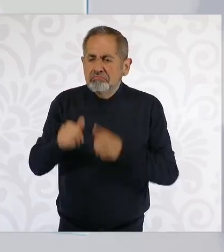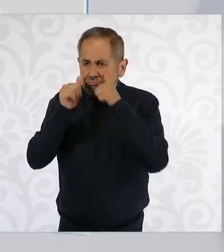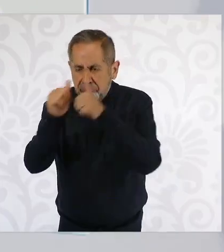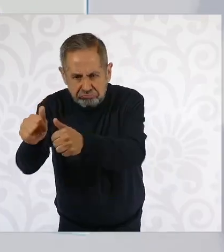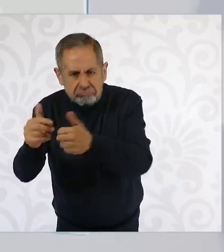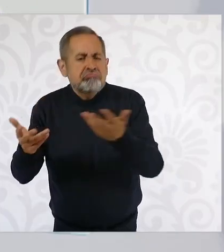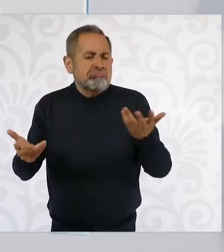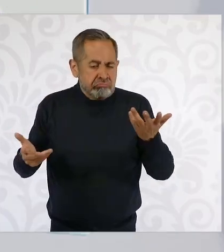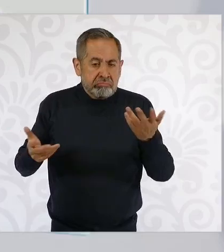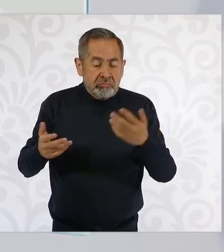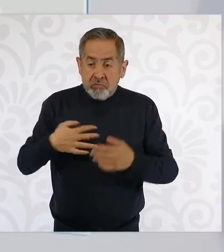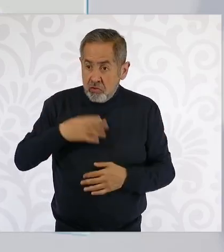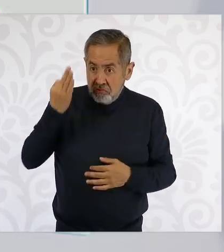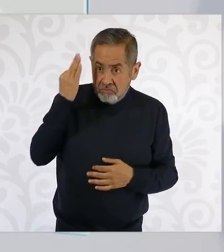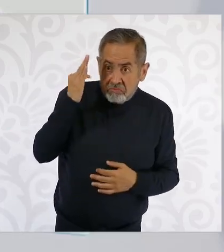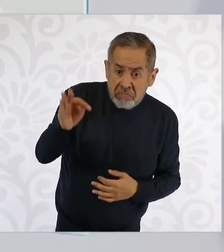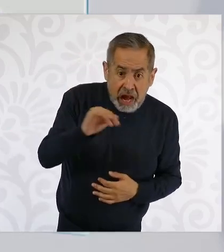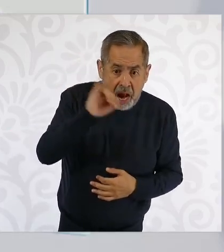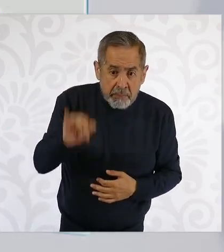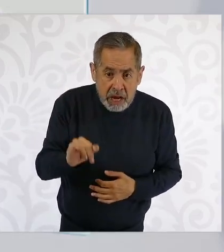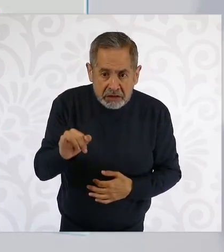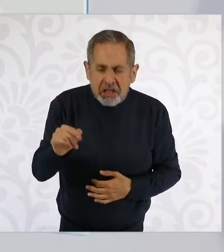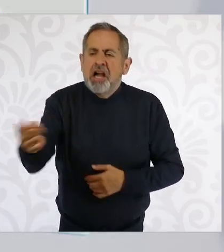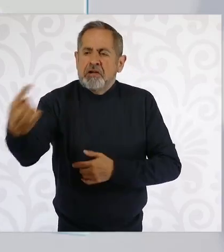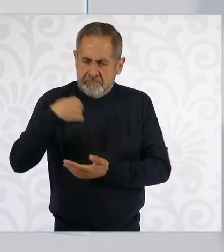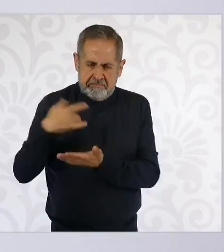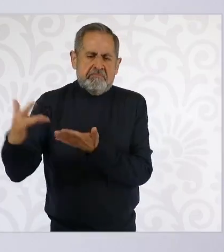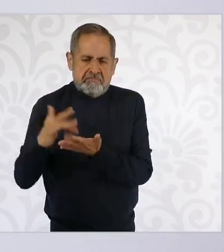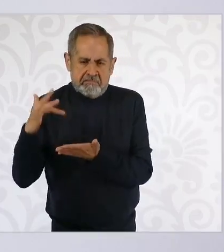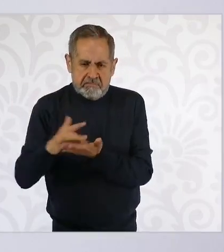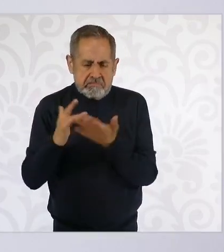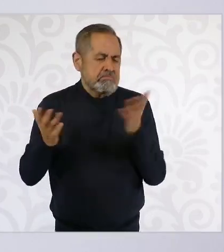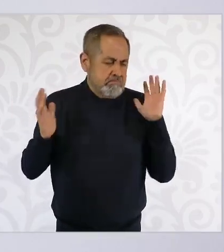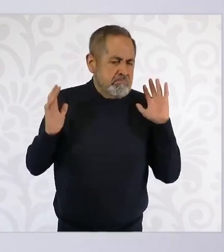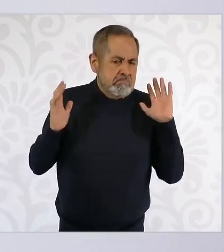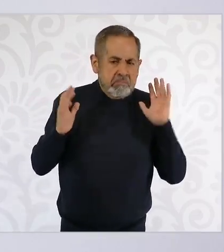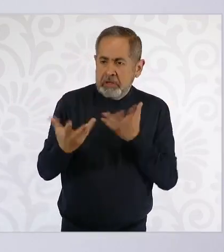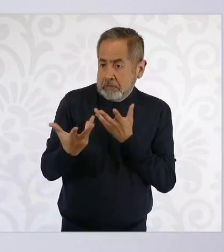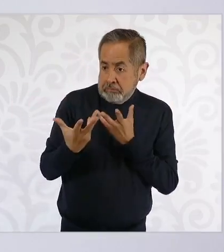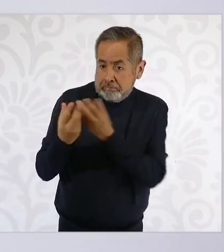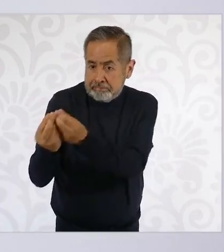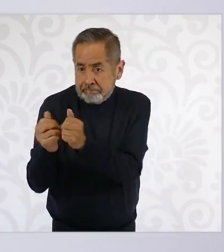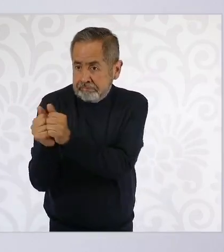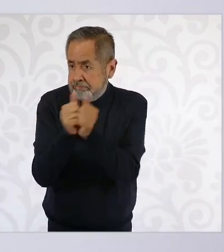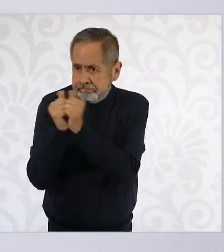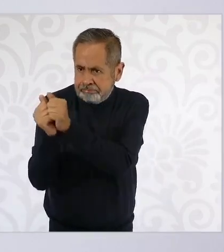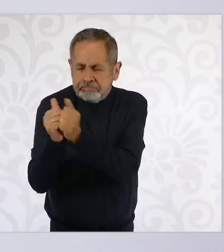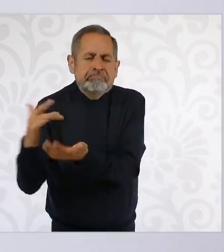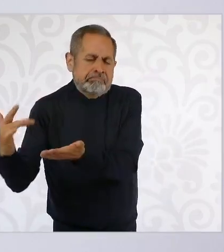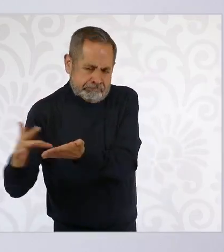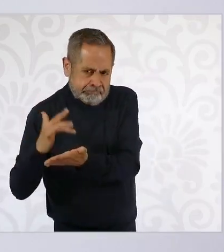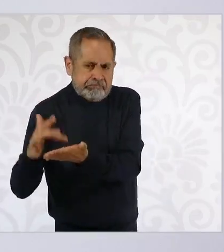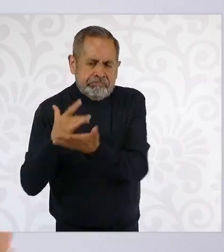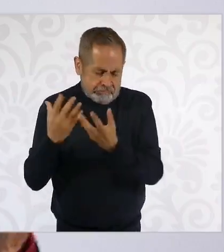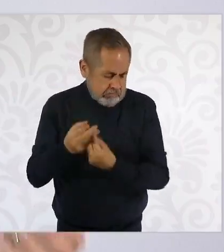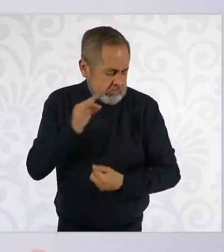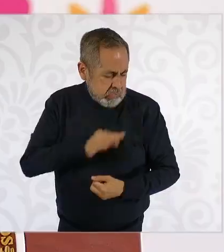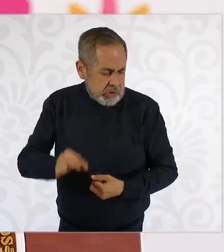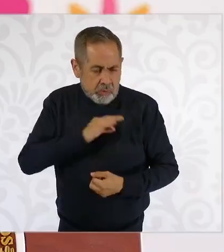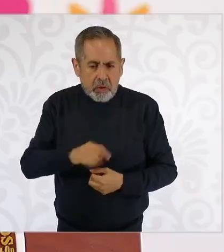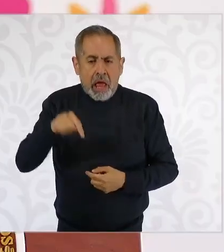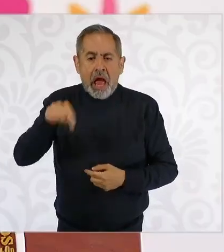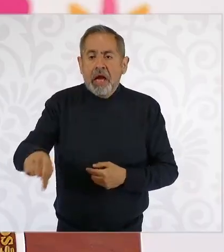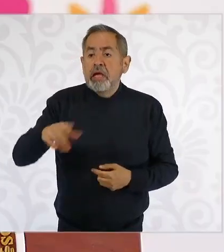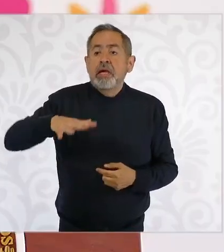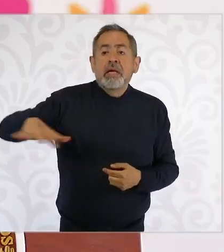traicionemos al pueblo, el pueblo nos va a apoyar. Mientras estemos cerca del pueblo, el pueblo nos va a apoyar, porque aquí no hay